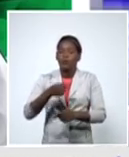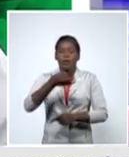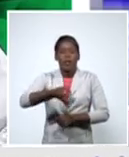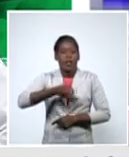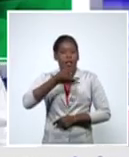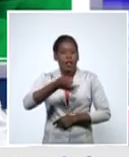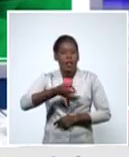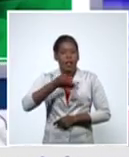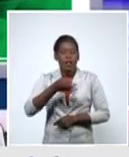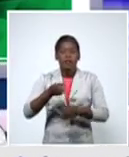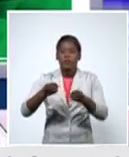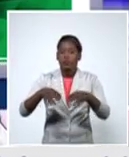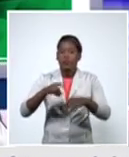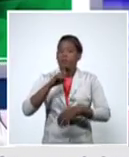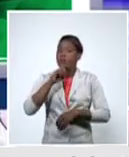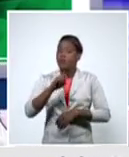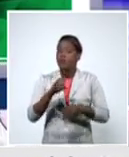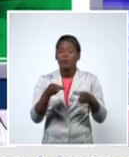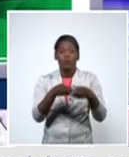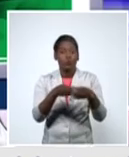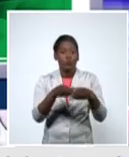diciendo pero